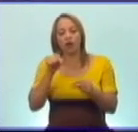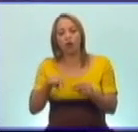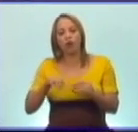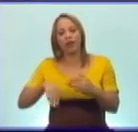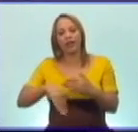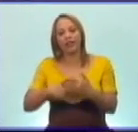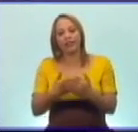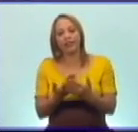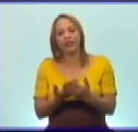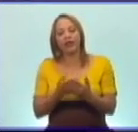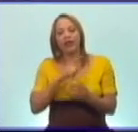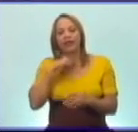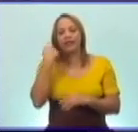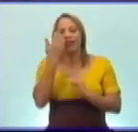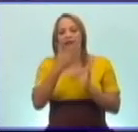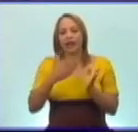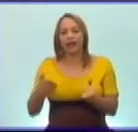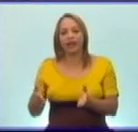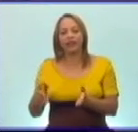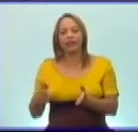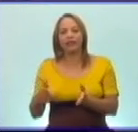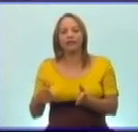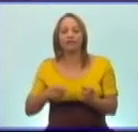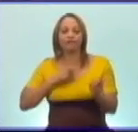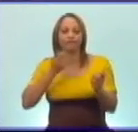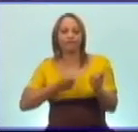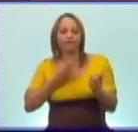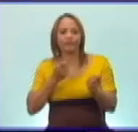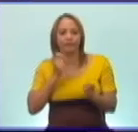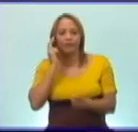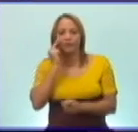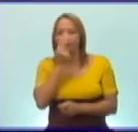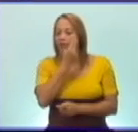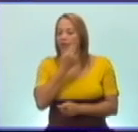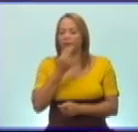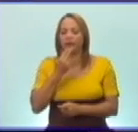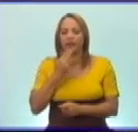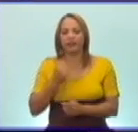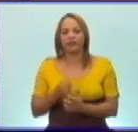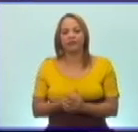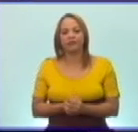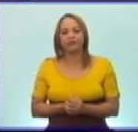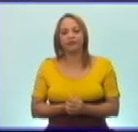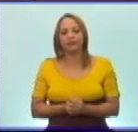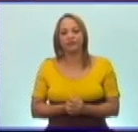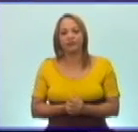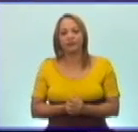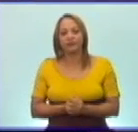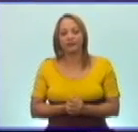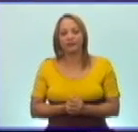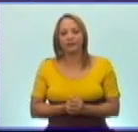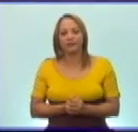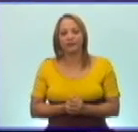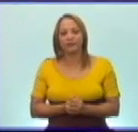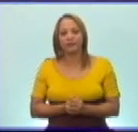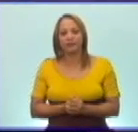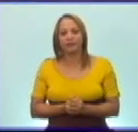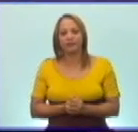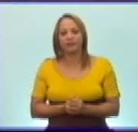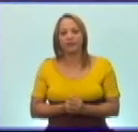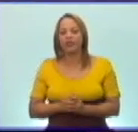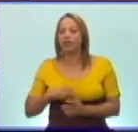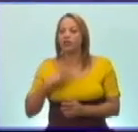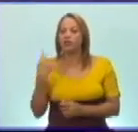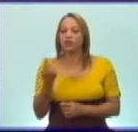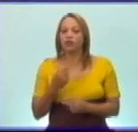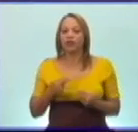de la caída en combate de nuestro héroe nacional, el Maestro Inmortal. Nuestra honra a